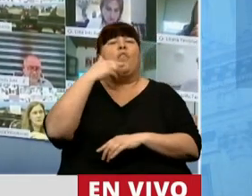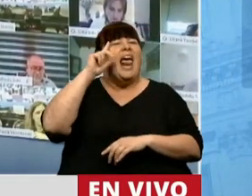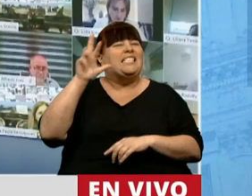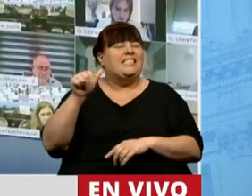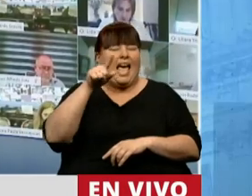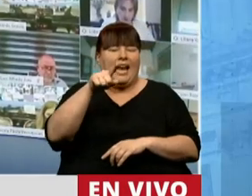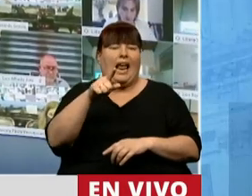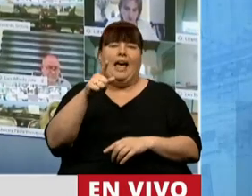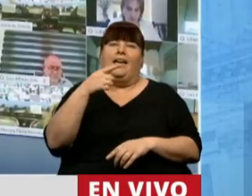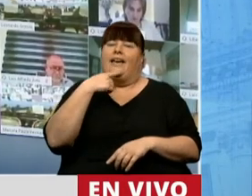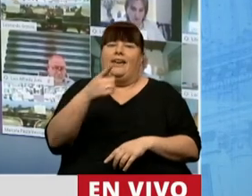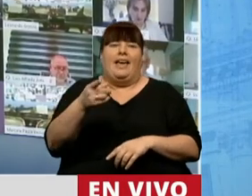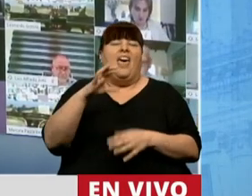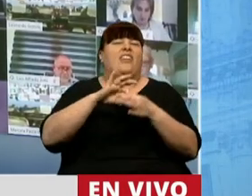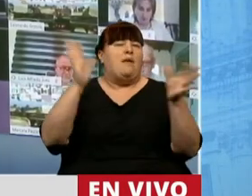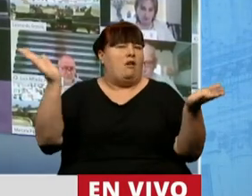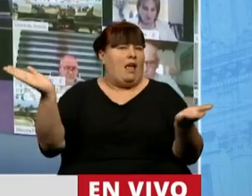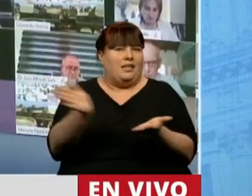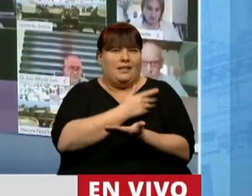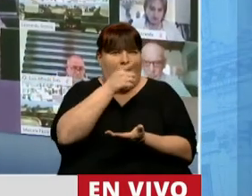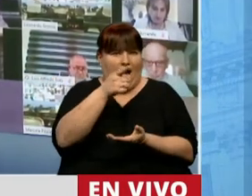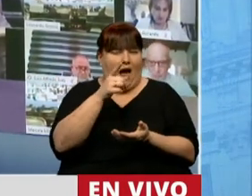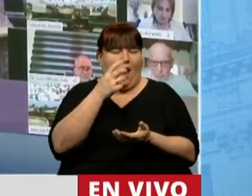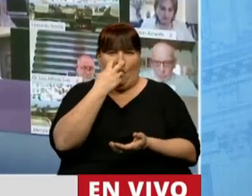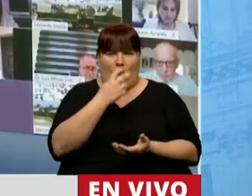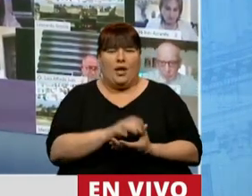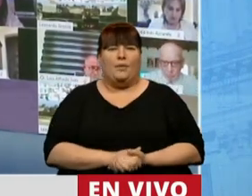dieron por tierra con la democracia en Bolivia.